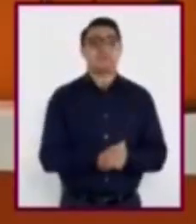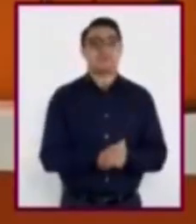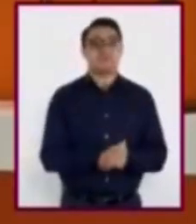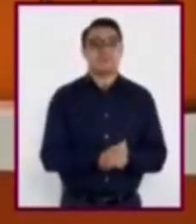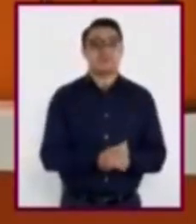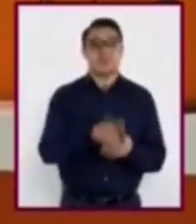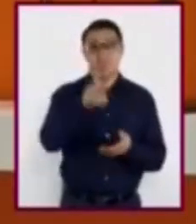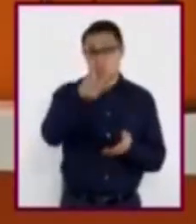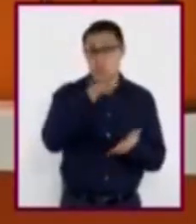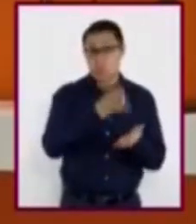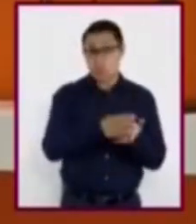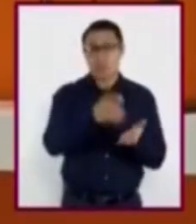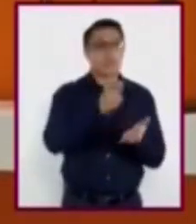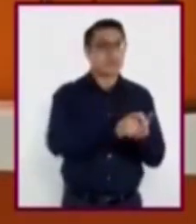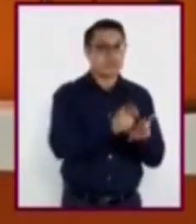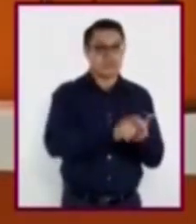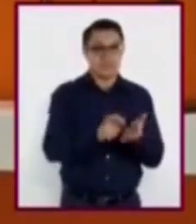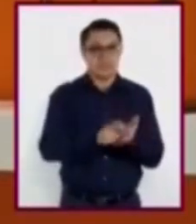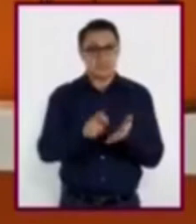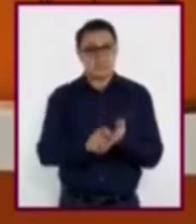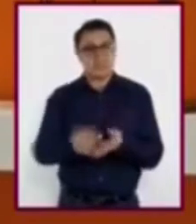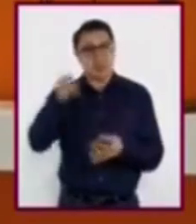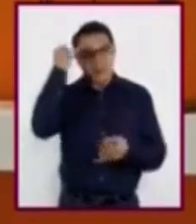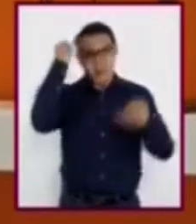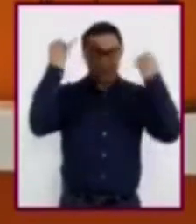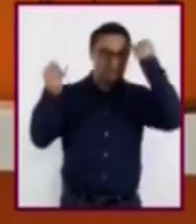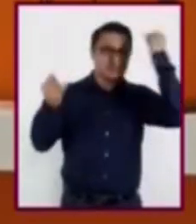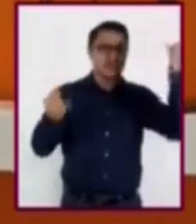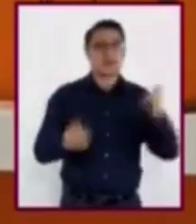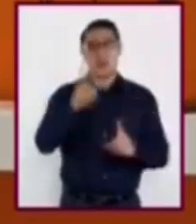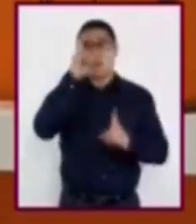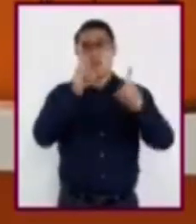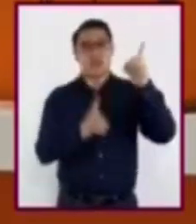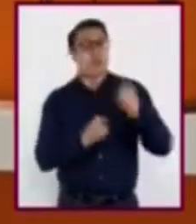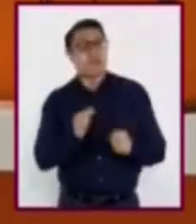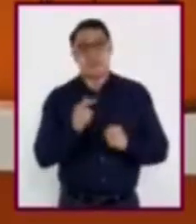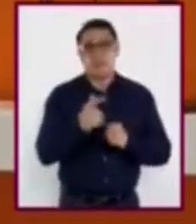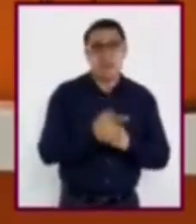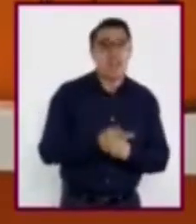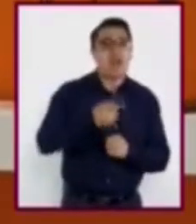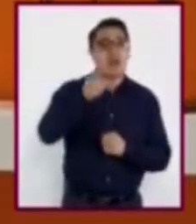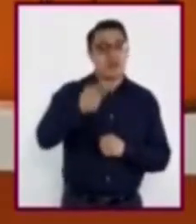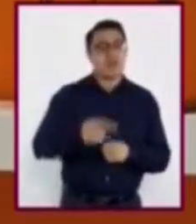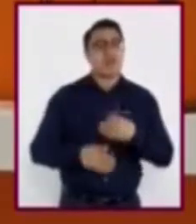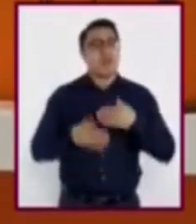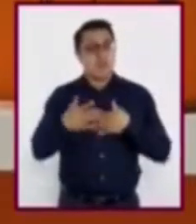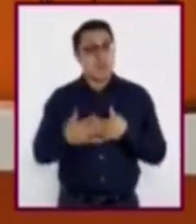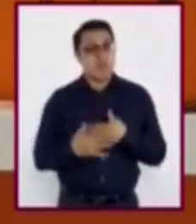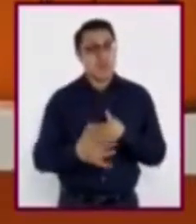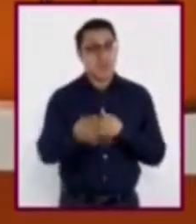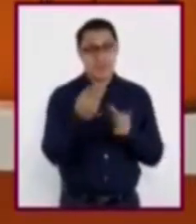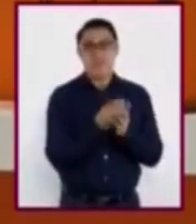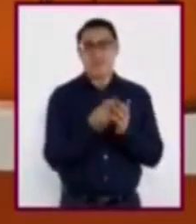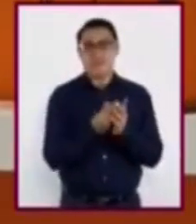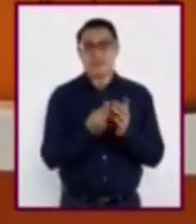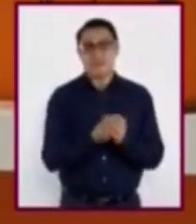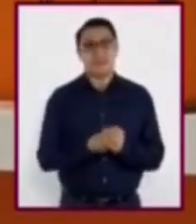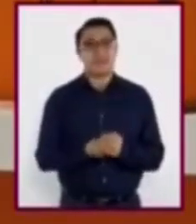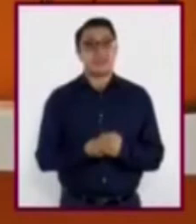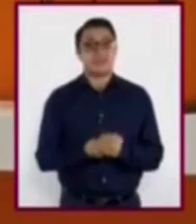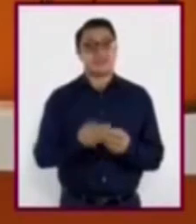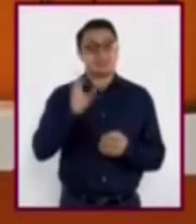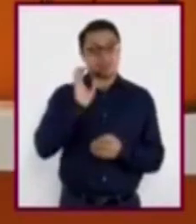Registren en su cuaderno de notas las ideas, dudas o inquietudes que les surjan al resolver los planteamientos y las